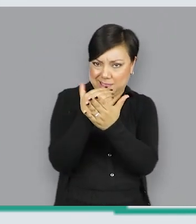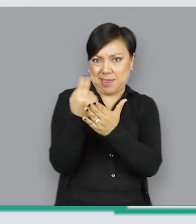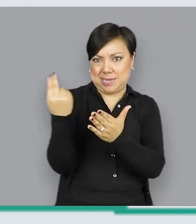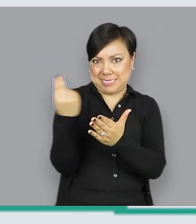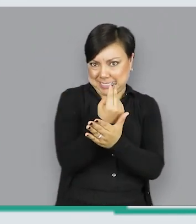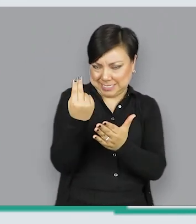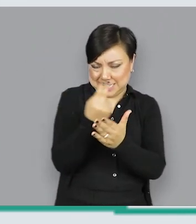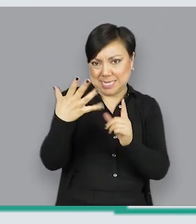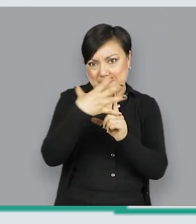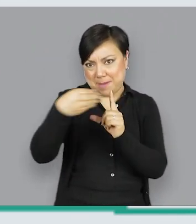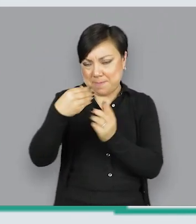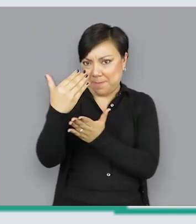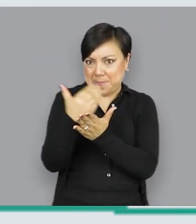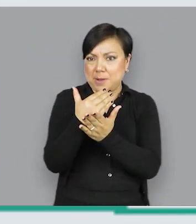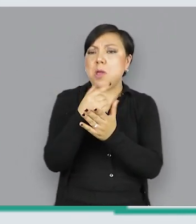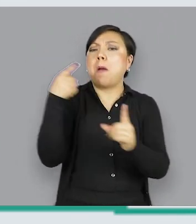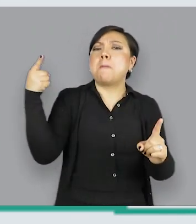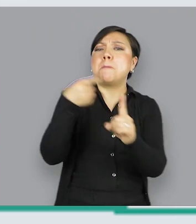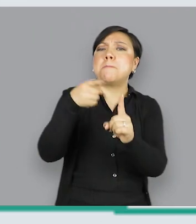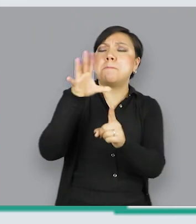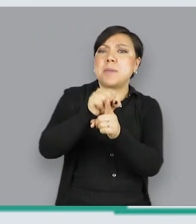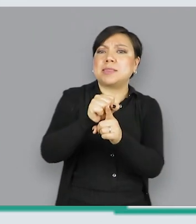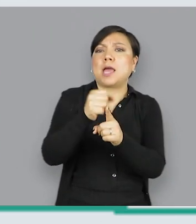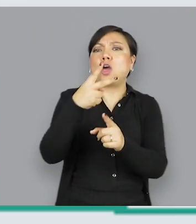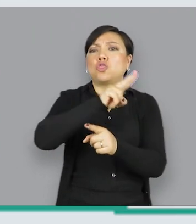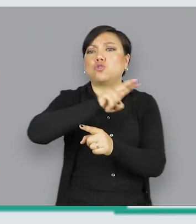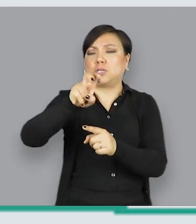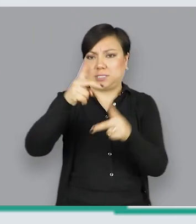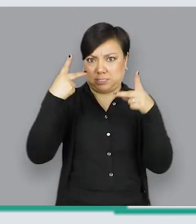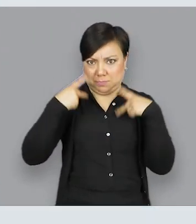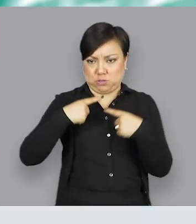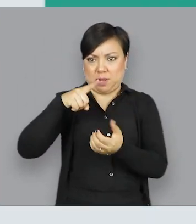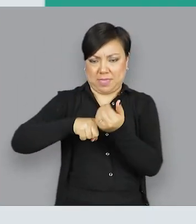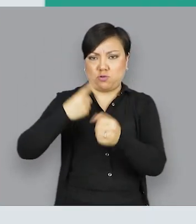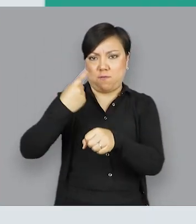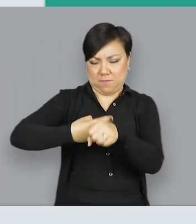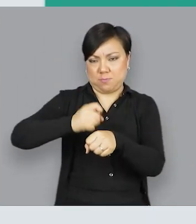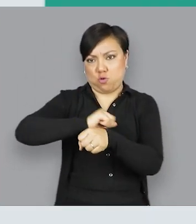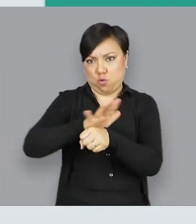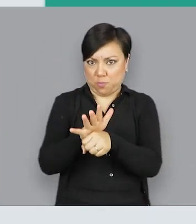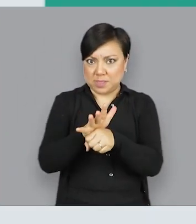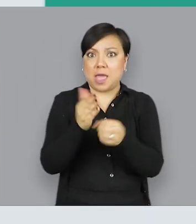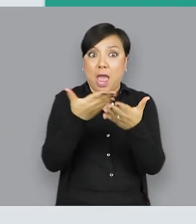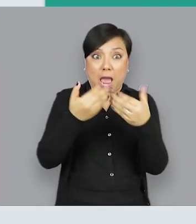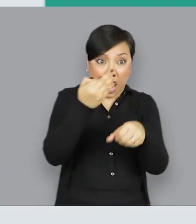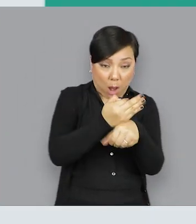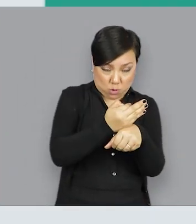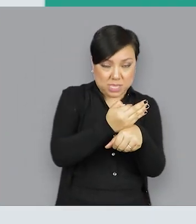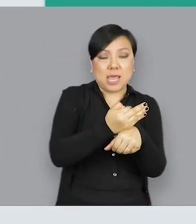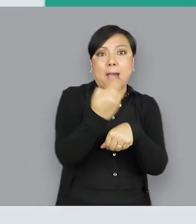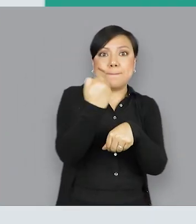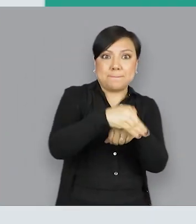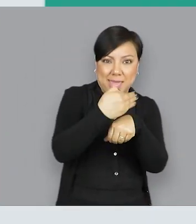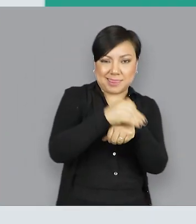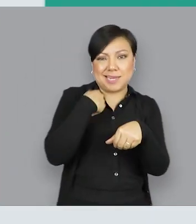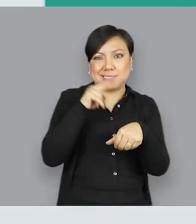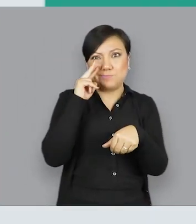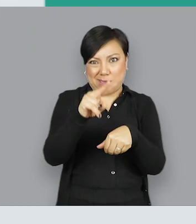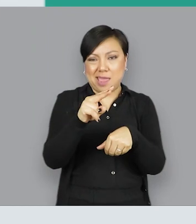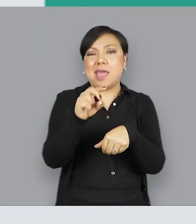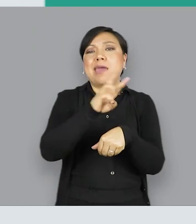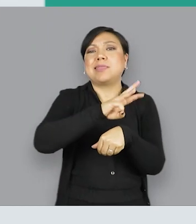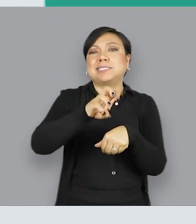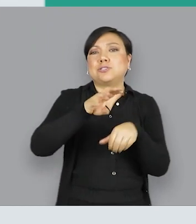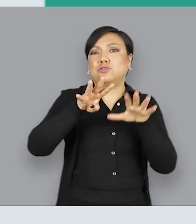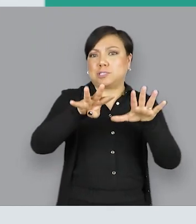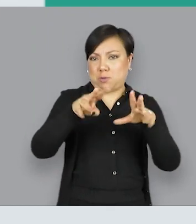baja. En el ejemplo, la meta está fijada a 200 activos. Luego viene la cantidad actual de activos que tenemos, que como podrás ver,